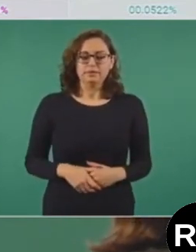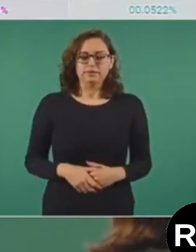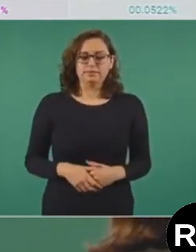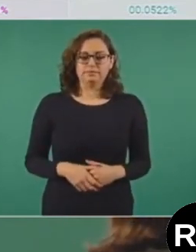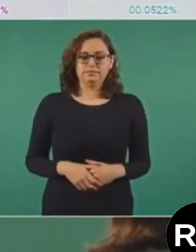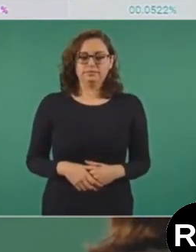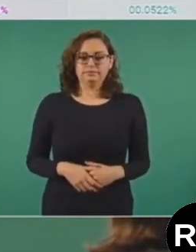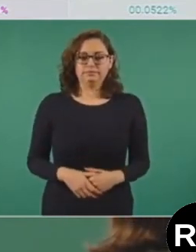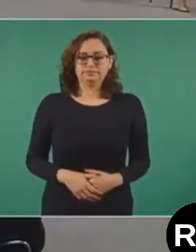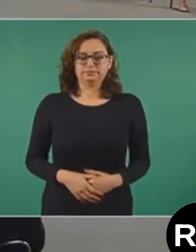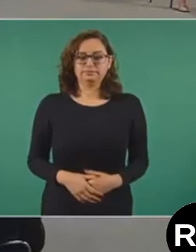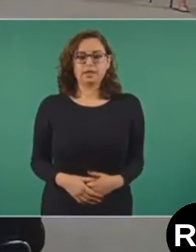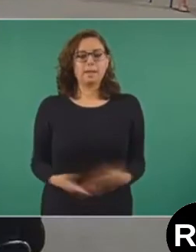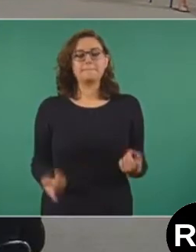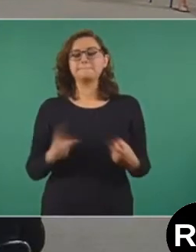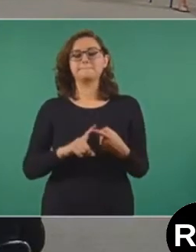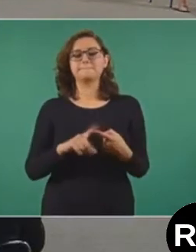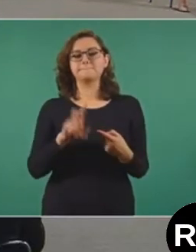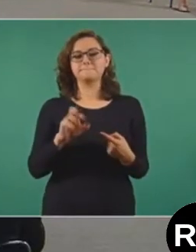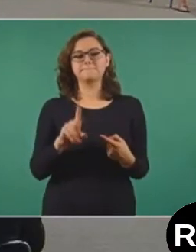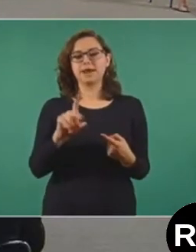No, el verde no, ni el…